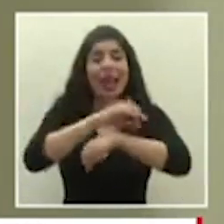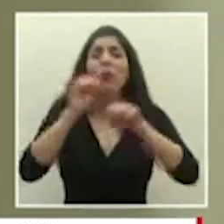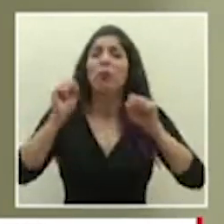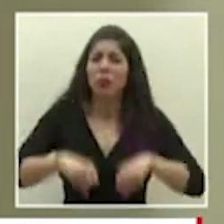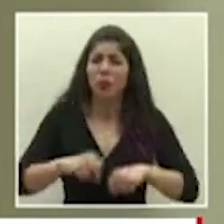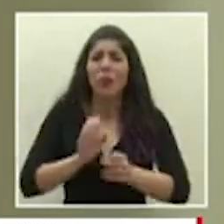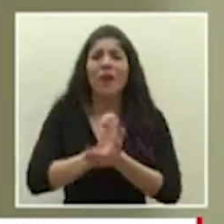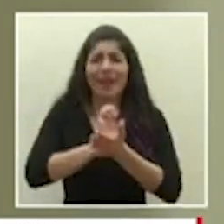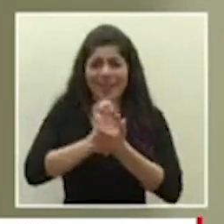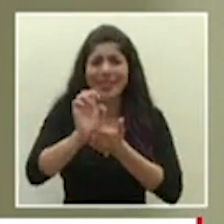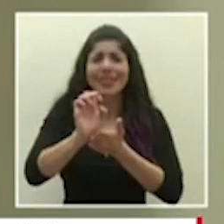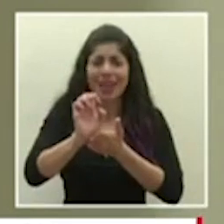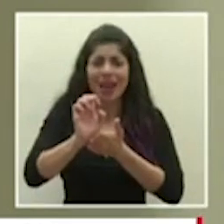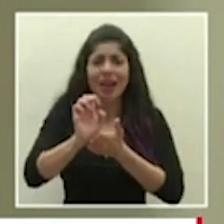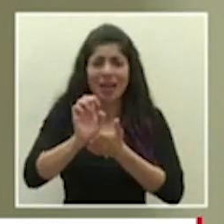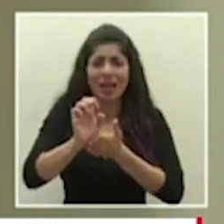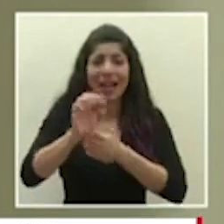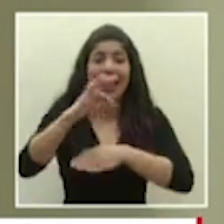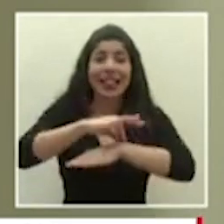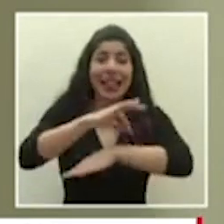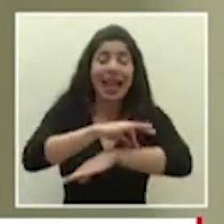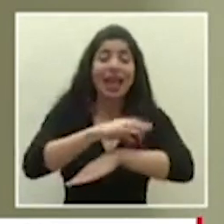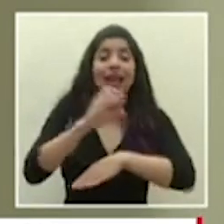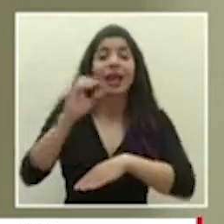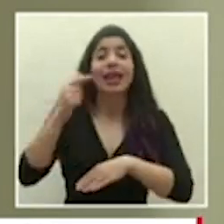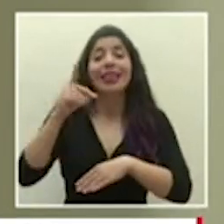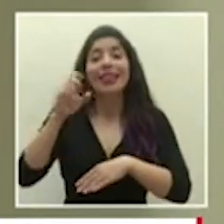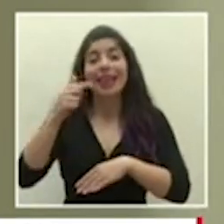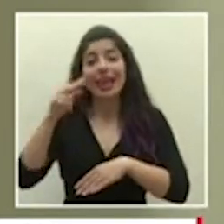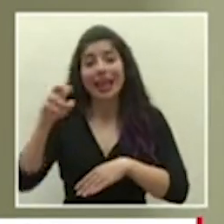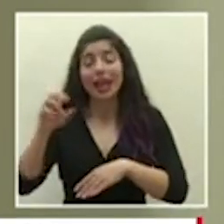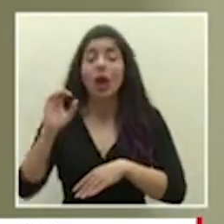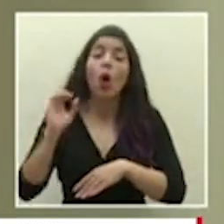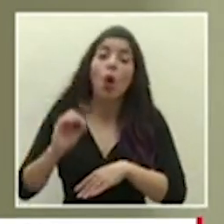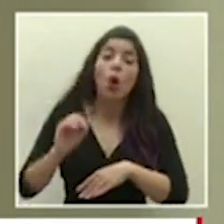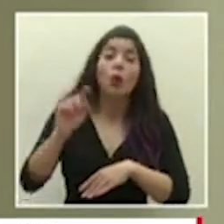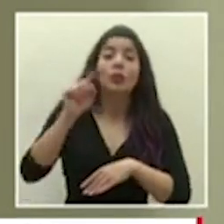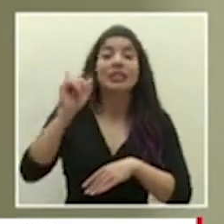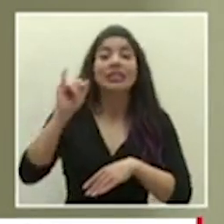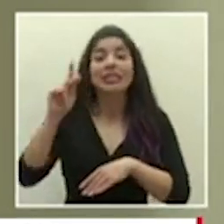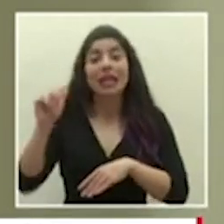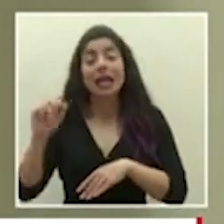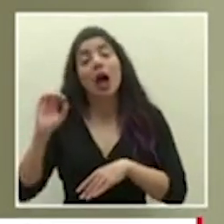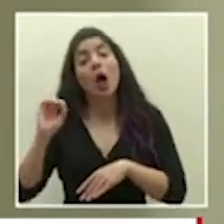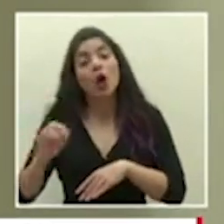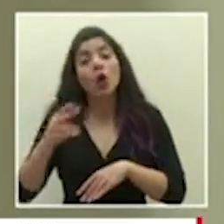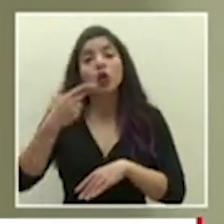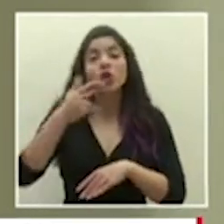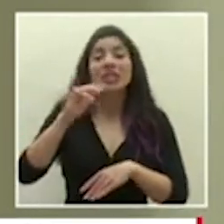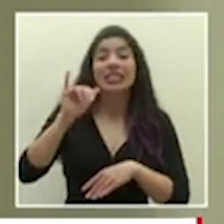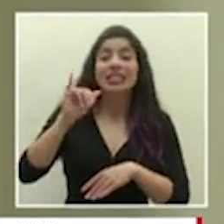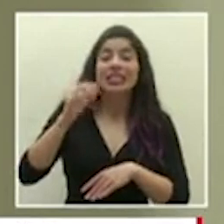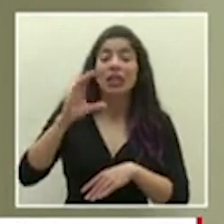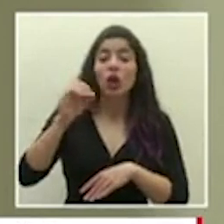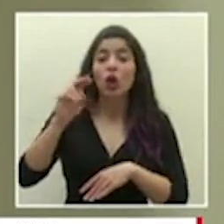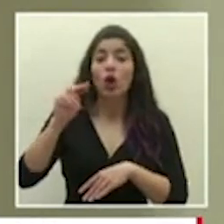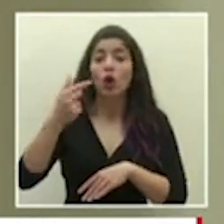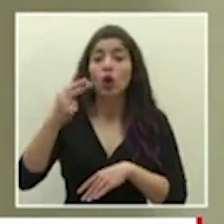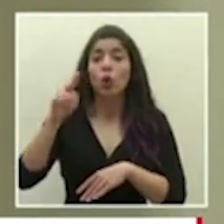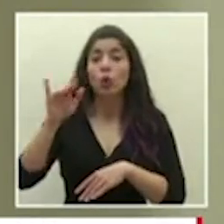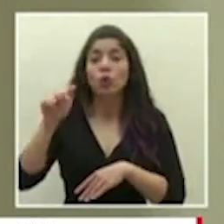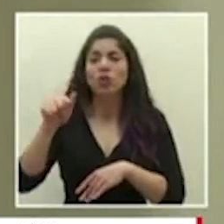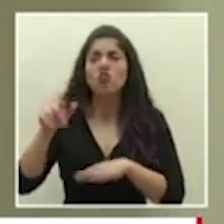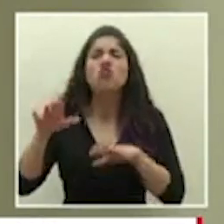que el dengue o el zika o el chikungunya no existiría si nosotros no tuviéramos criaderos en nuestras